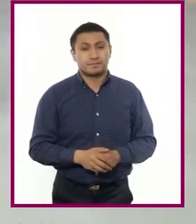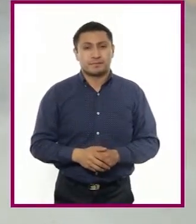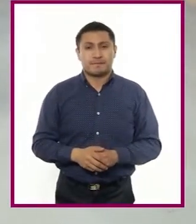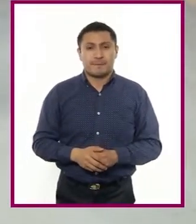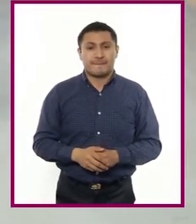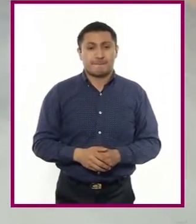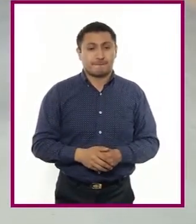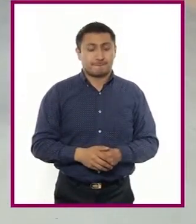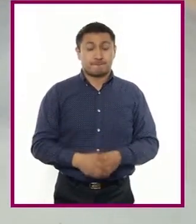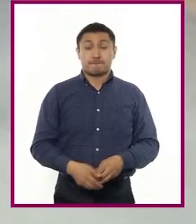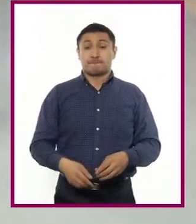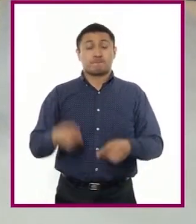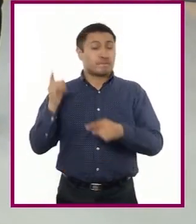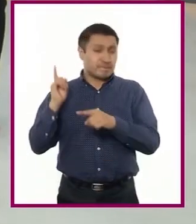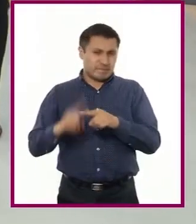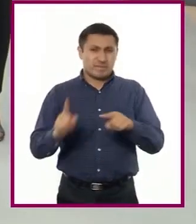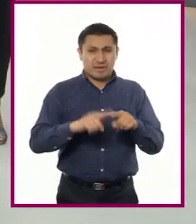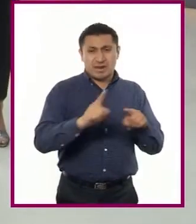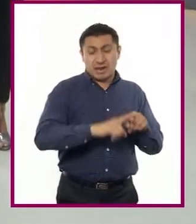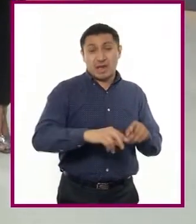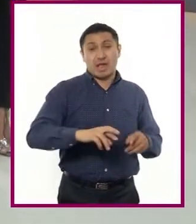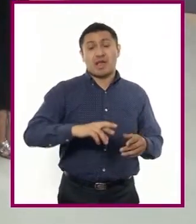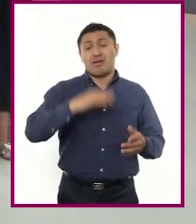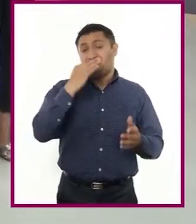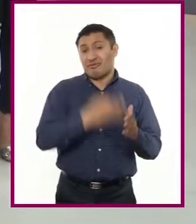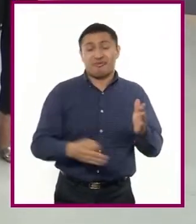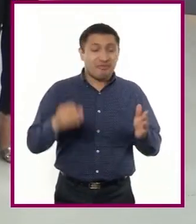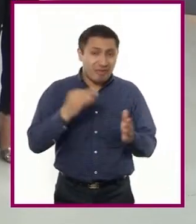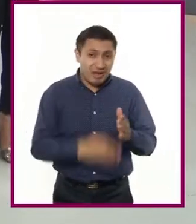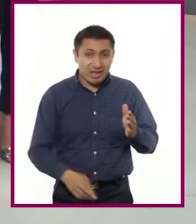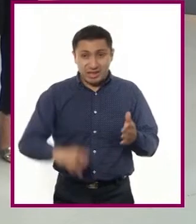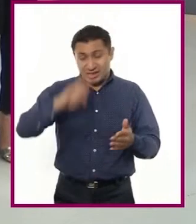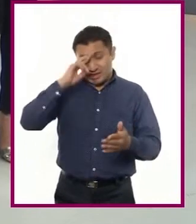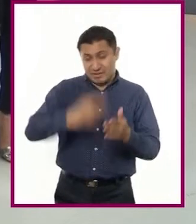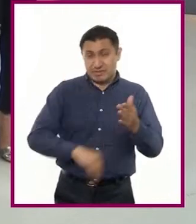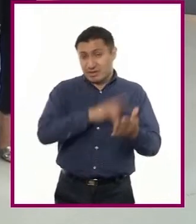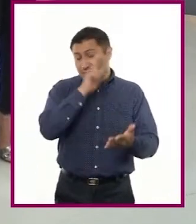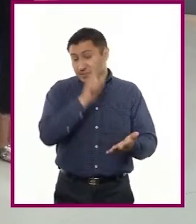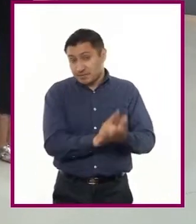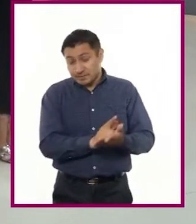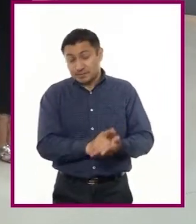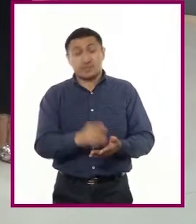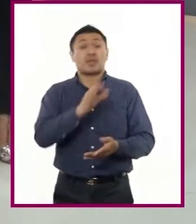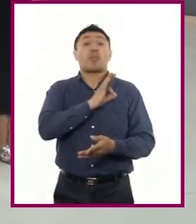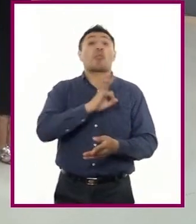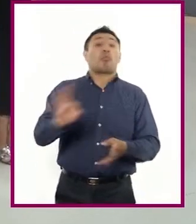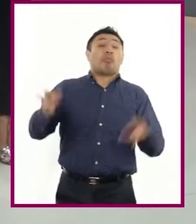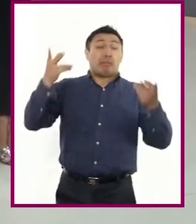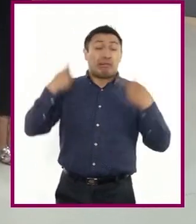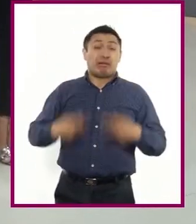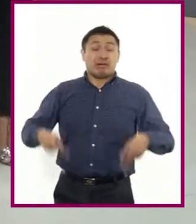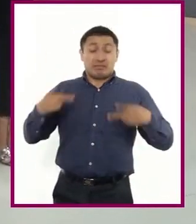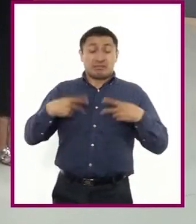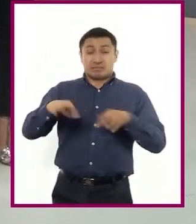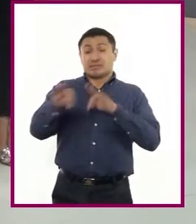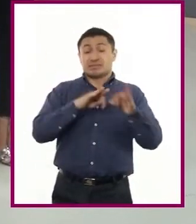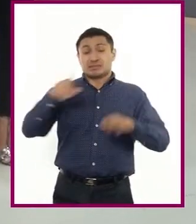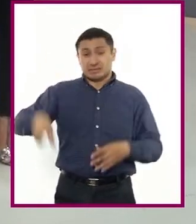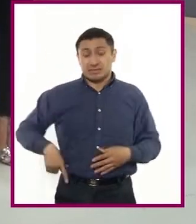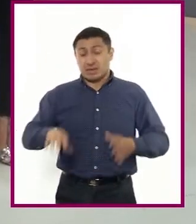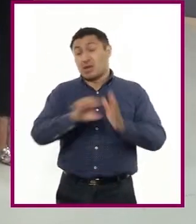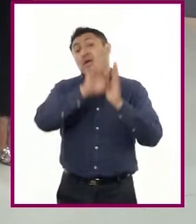Son muy variadas las faltas y conductas ilegales en las que pueden caer los servidores públicos, desde